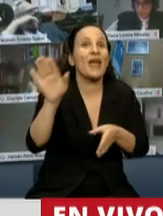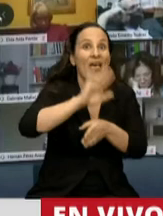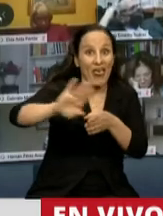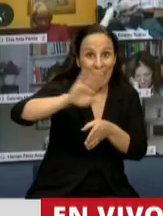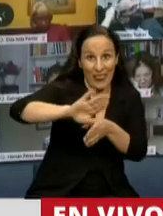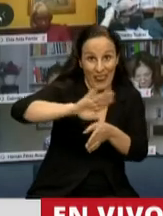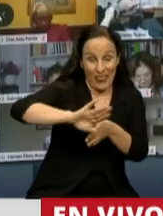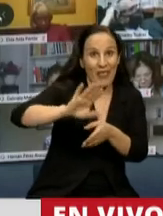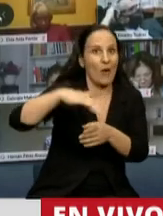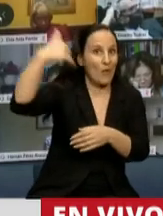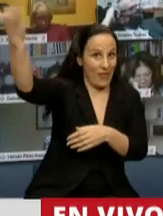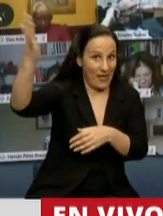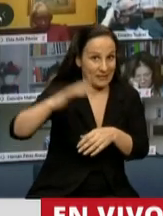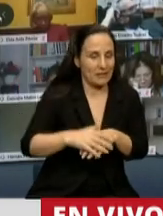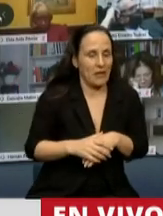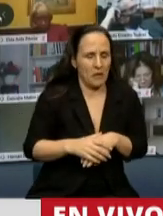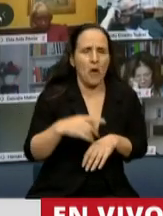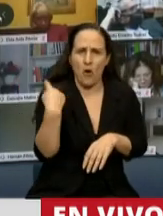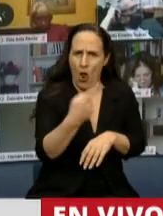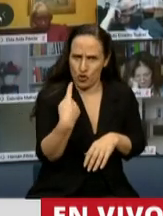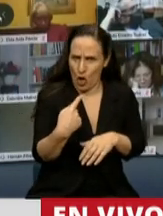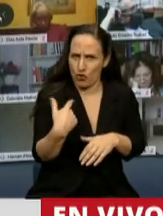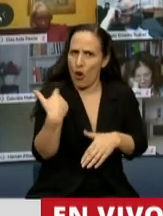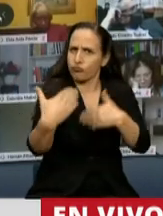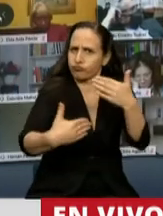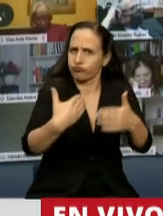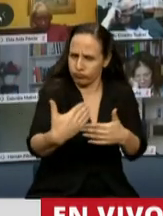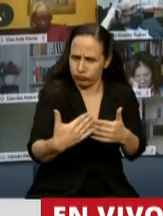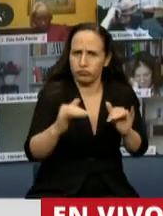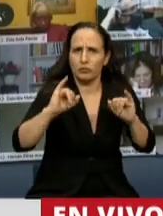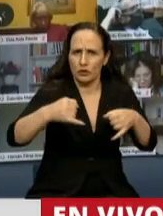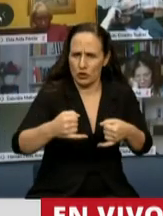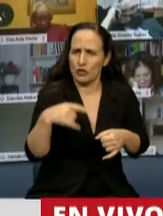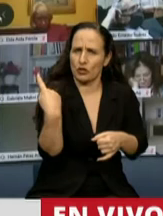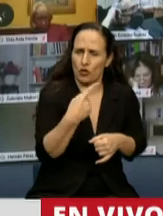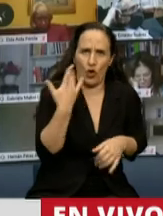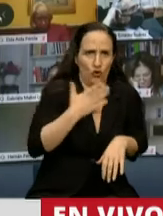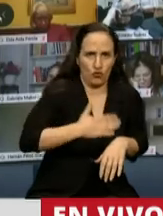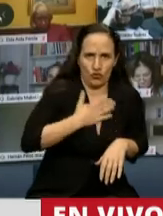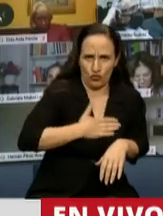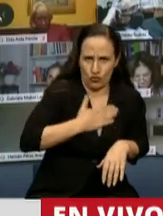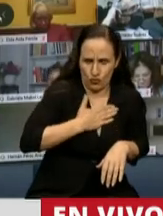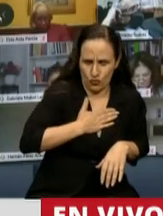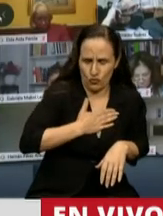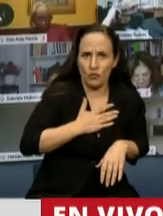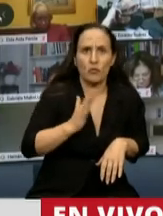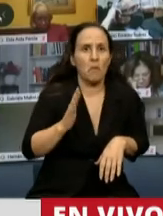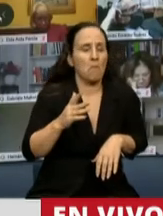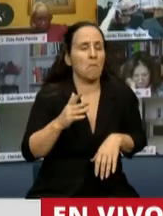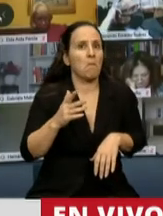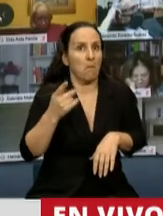y hemos dado un gran paso, sin lugar a dudas, que festejamos y que nos parece que es muy importante.